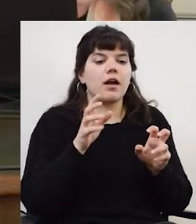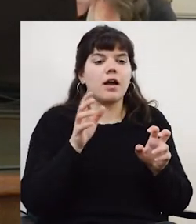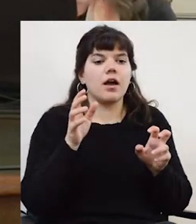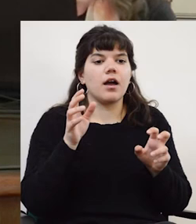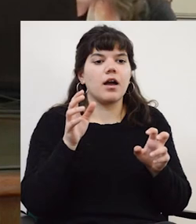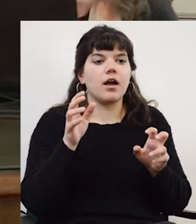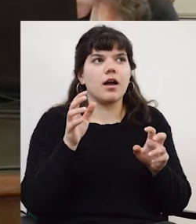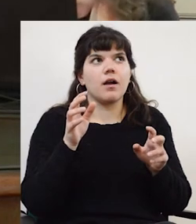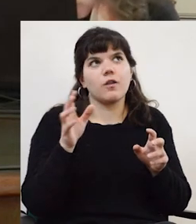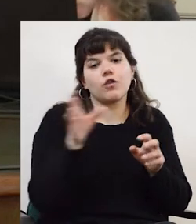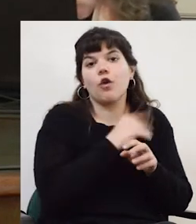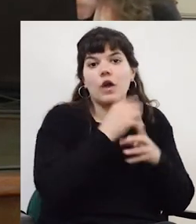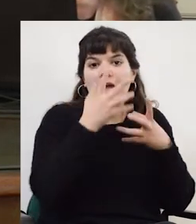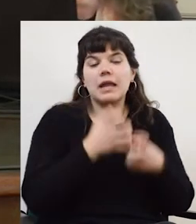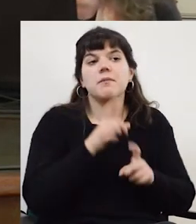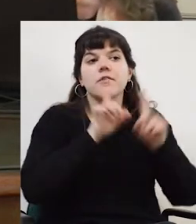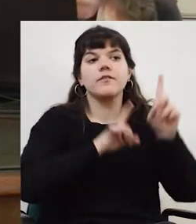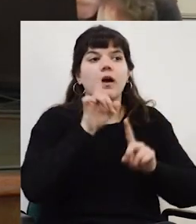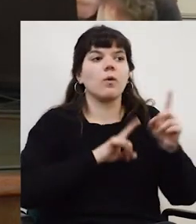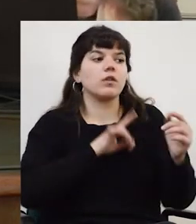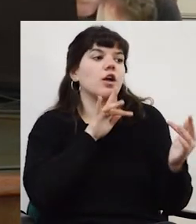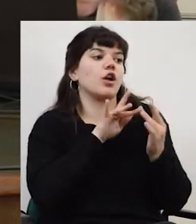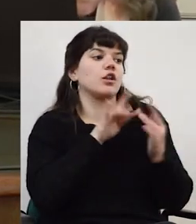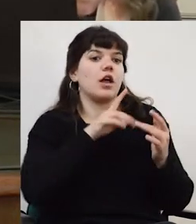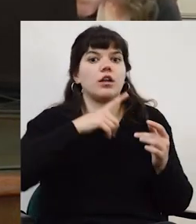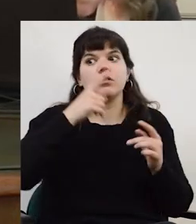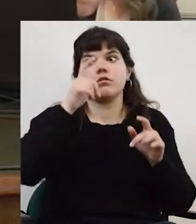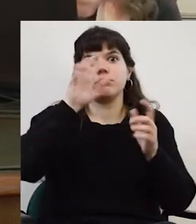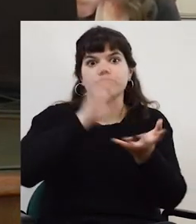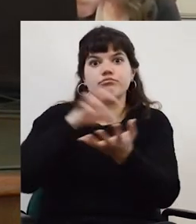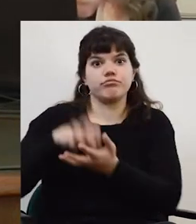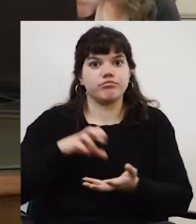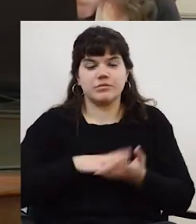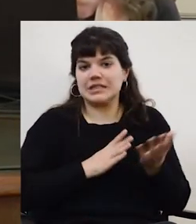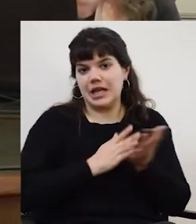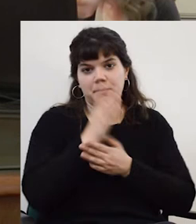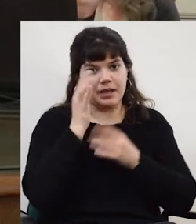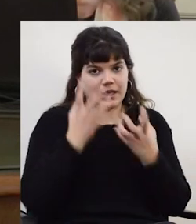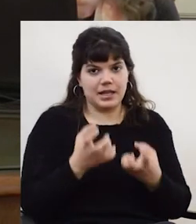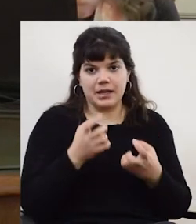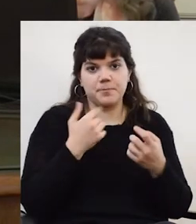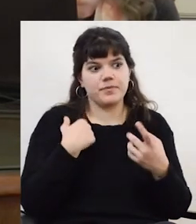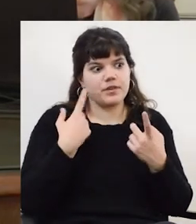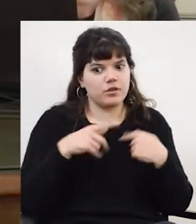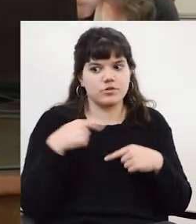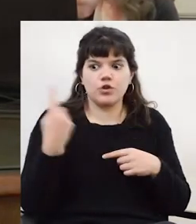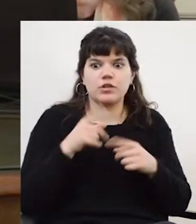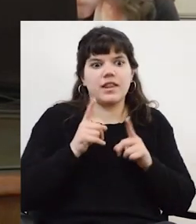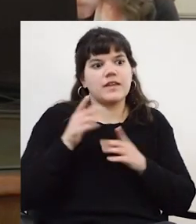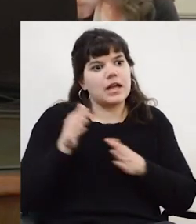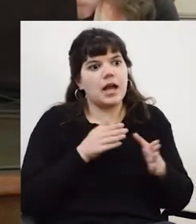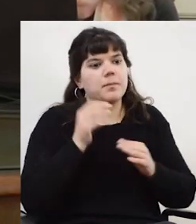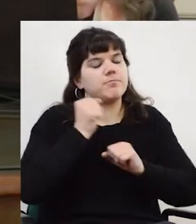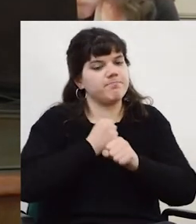una universidad conectada entre sí, una universidad, y eso es una cosa en la que tenemos pila de camino para